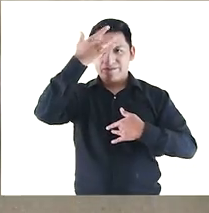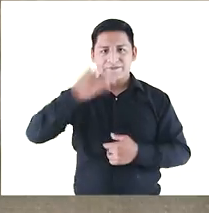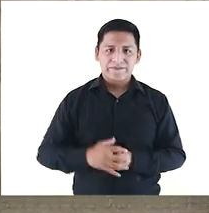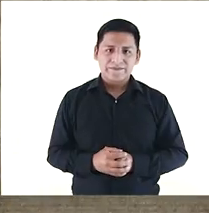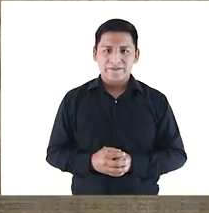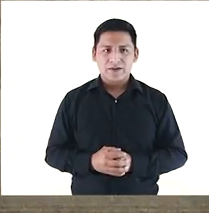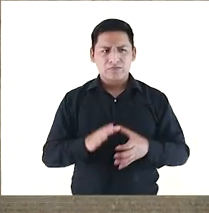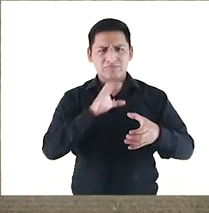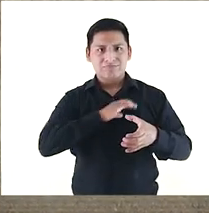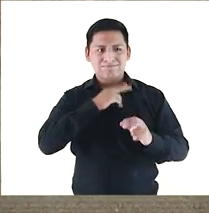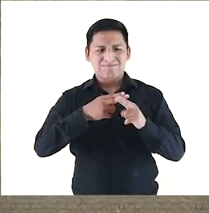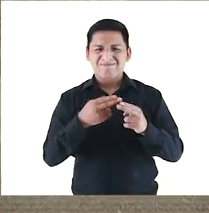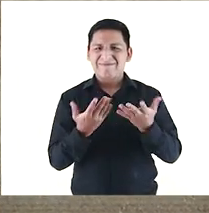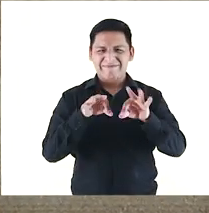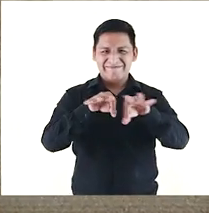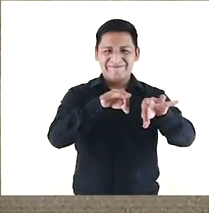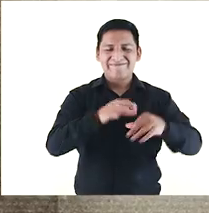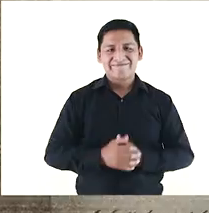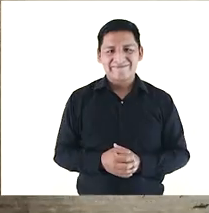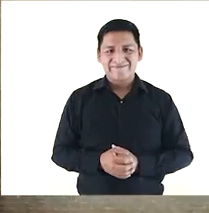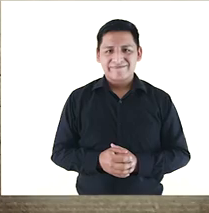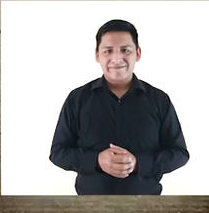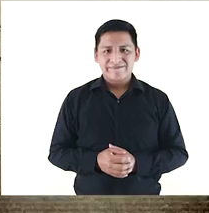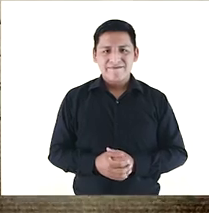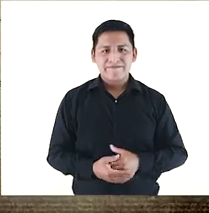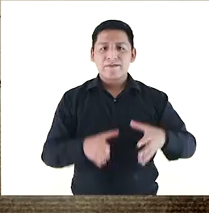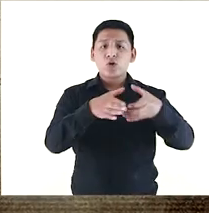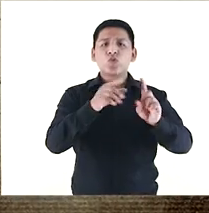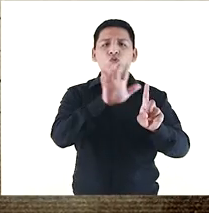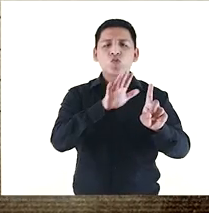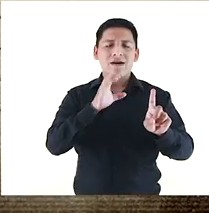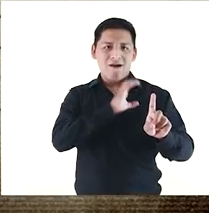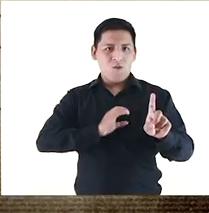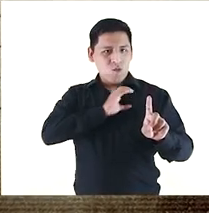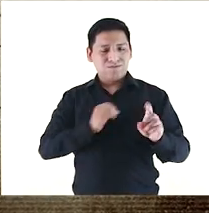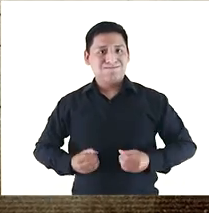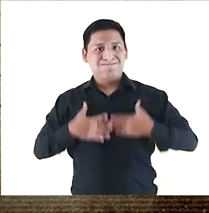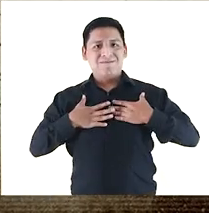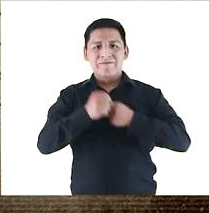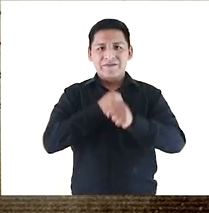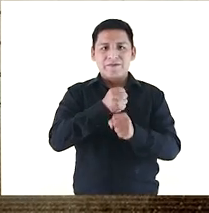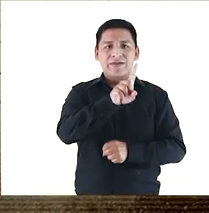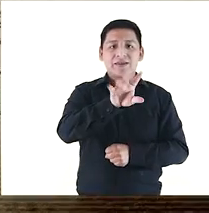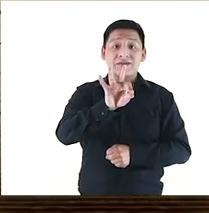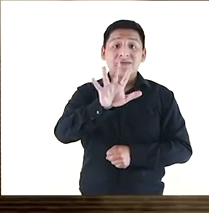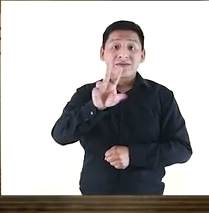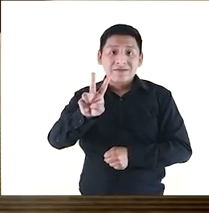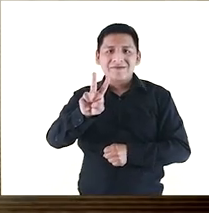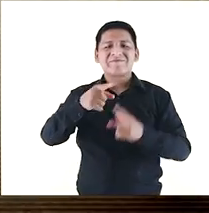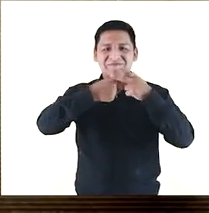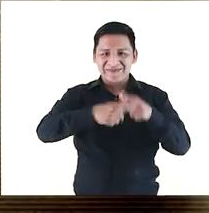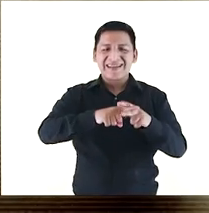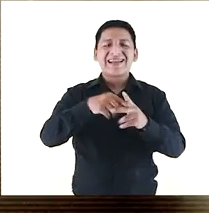Enfermos. Su carisma y el nombre nos lo explican mejor. Atendiendo a su carisma en 1952, inauguran la